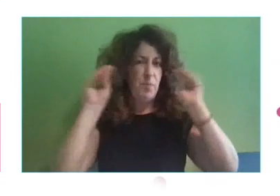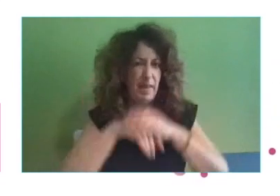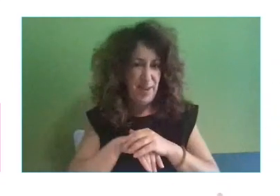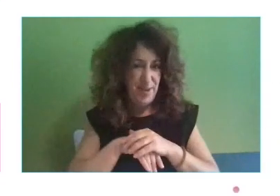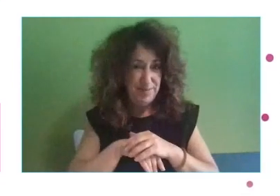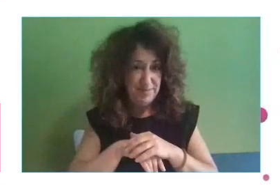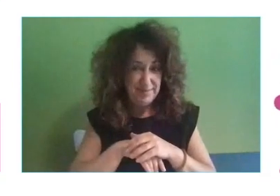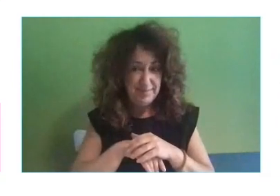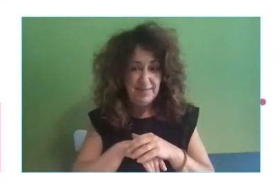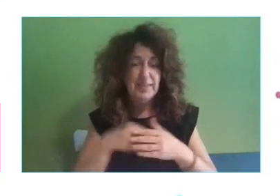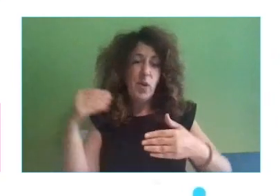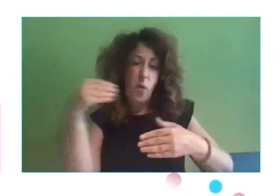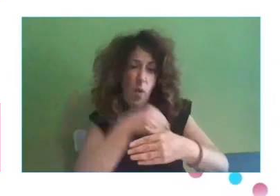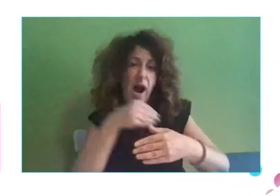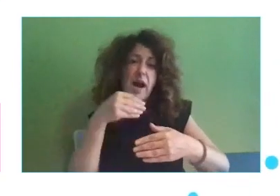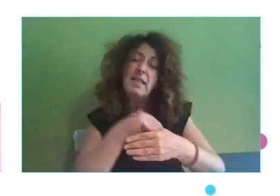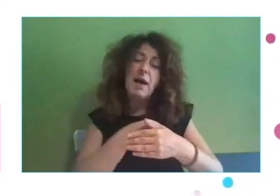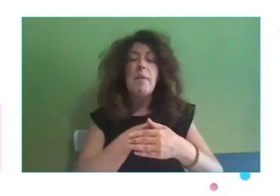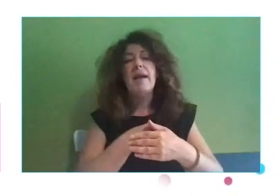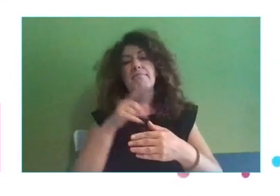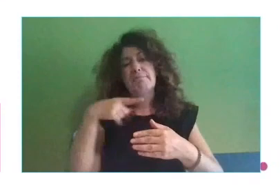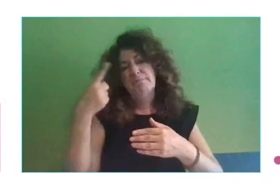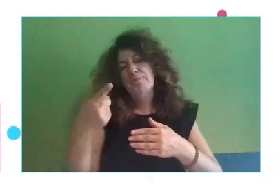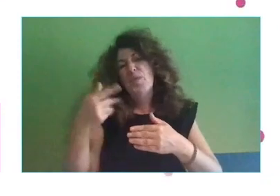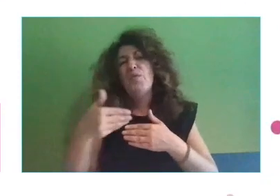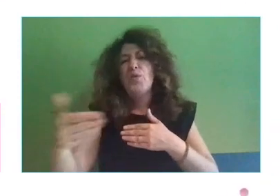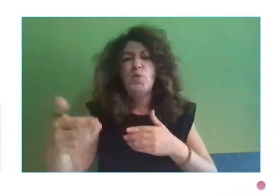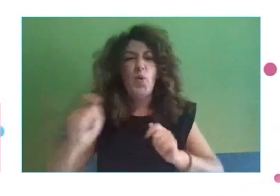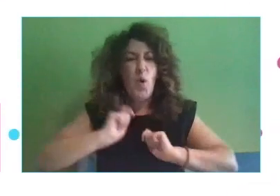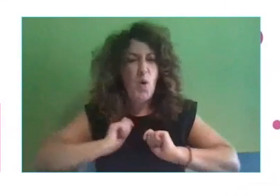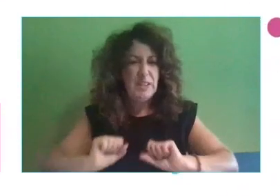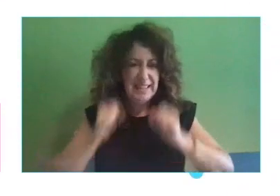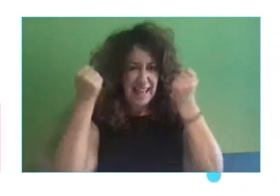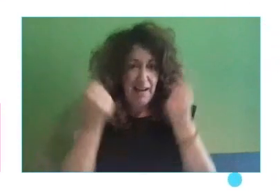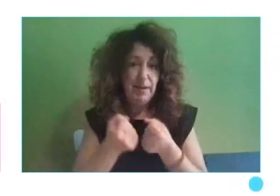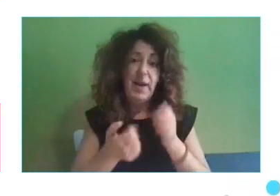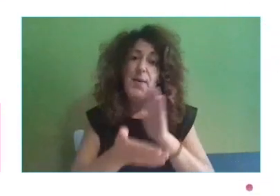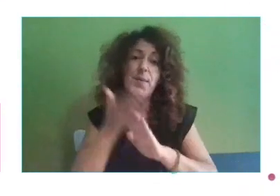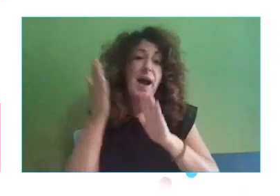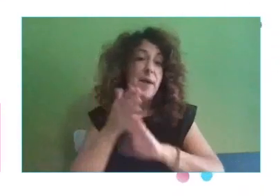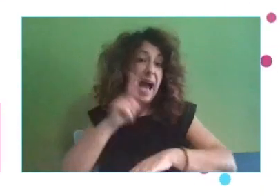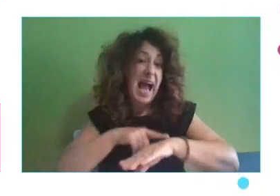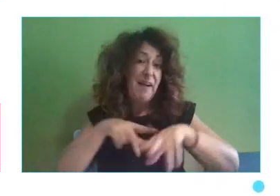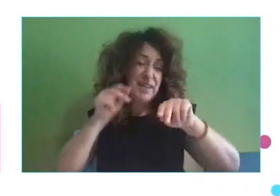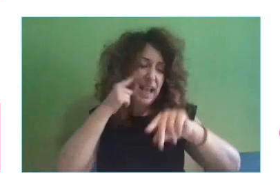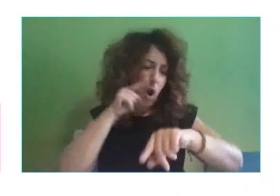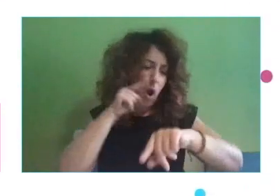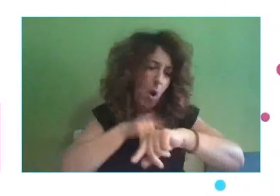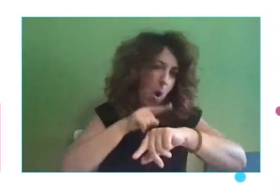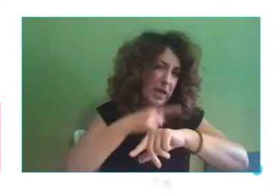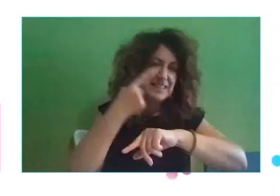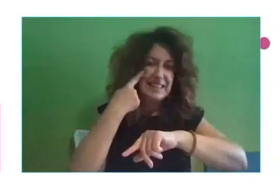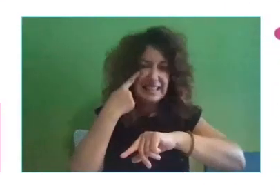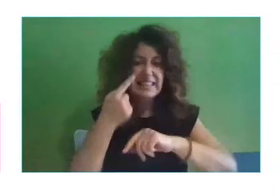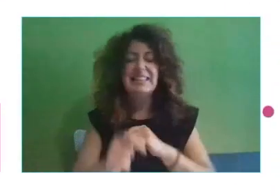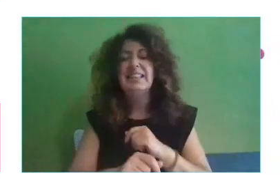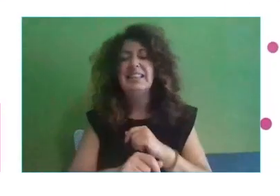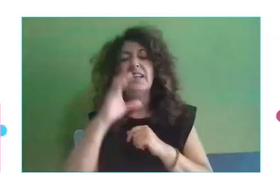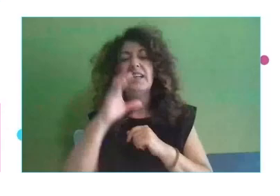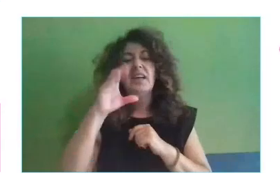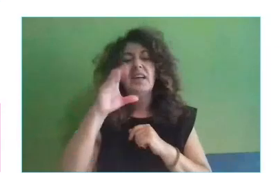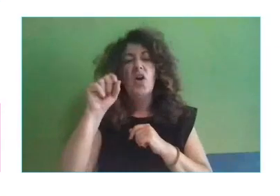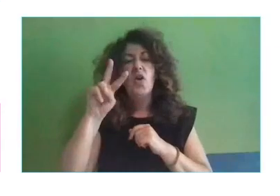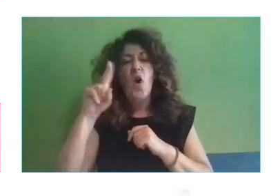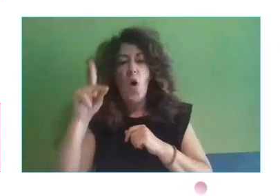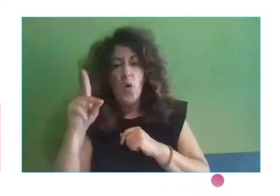formación como para caídas de futuro, ¿no? Voy terminando ya, que estoy aquí pendiente también del reloj, cloud working, cloud learning, o sea, es decir, todo el